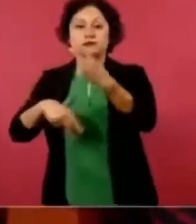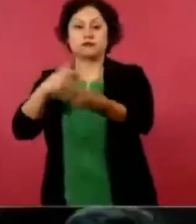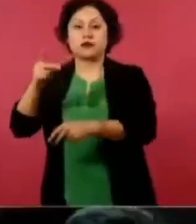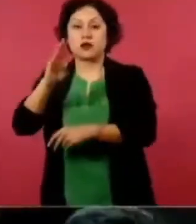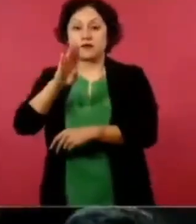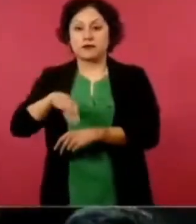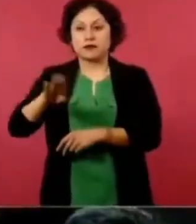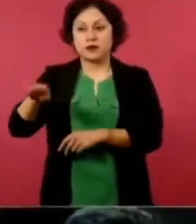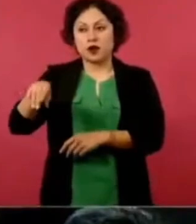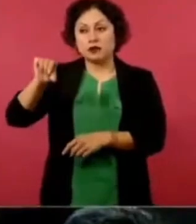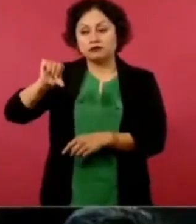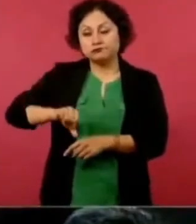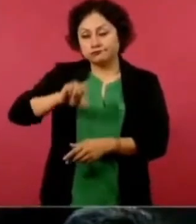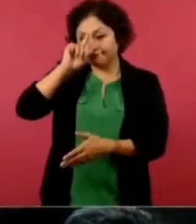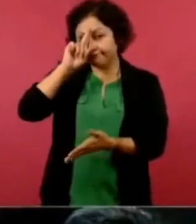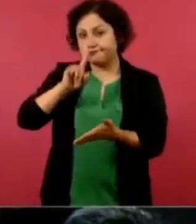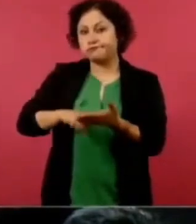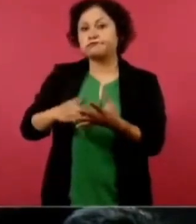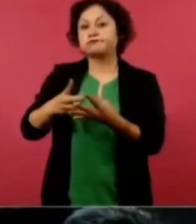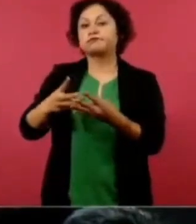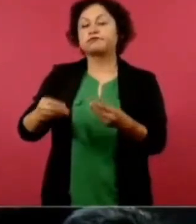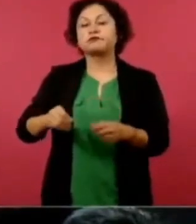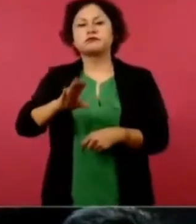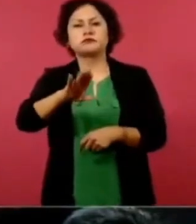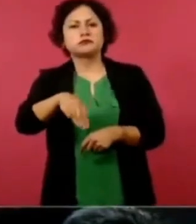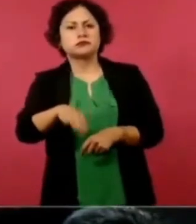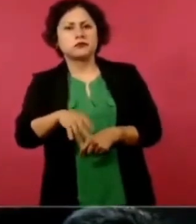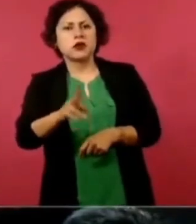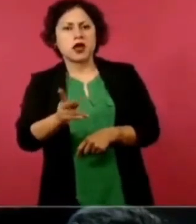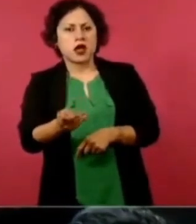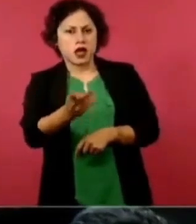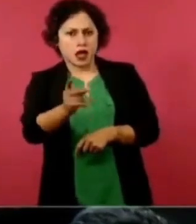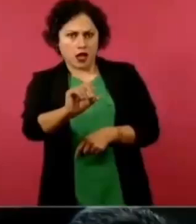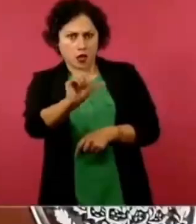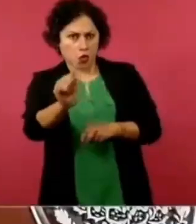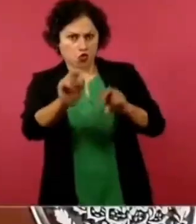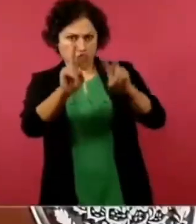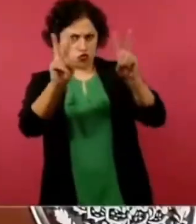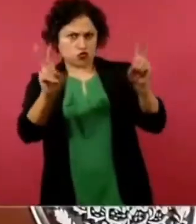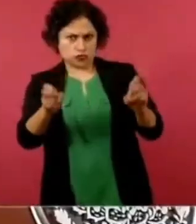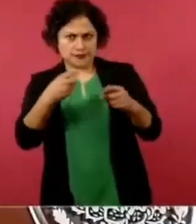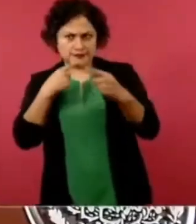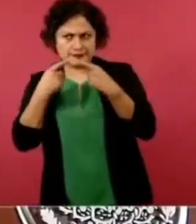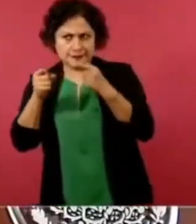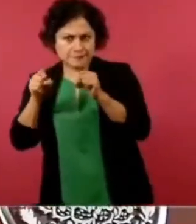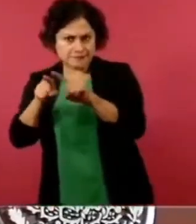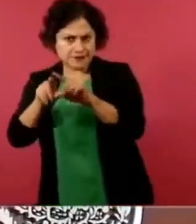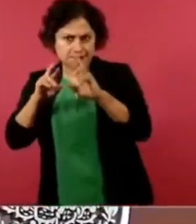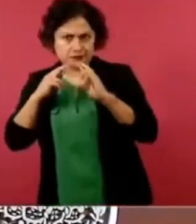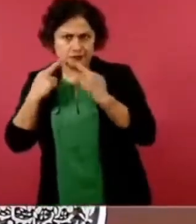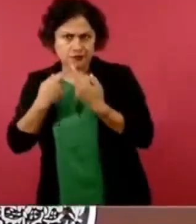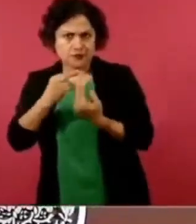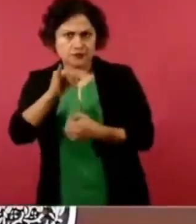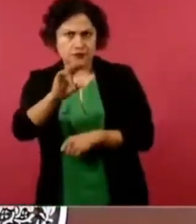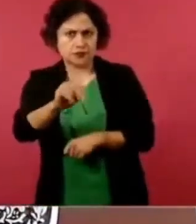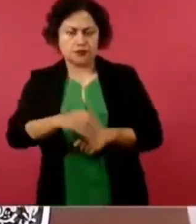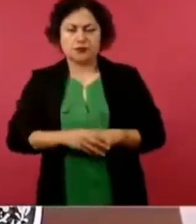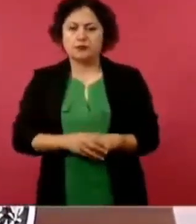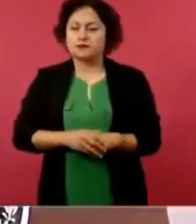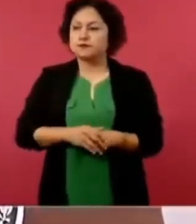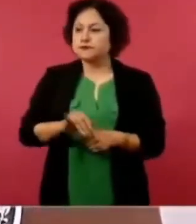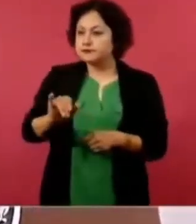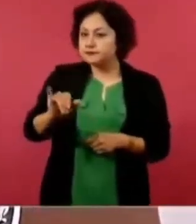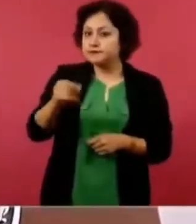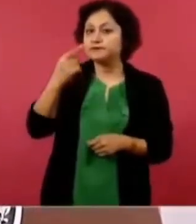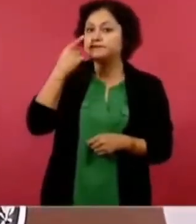tratarían también temas de seguridad de la región o hay otros temas también? Sí, fue un incidente